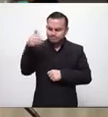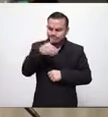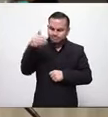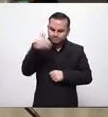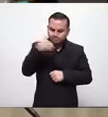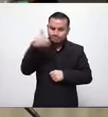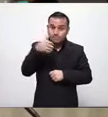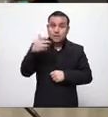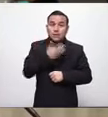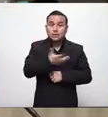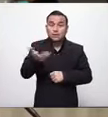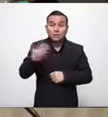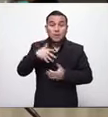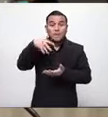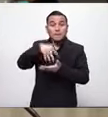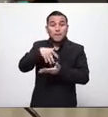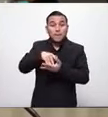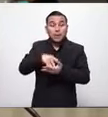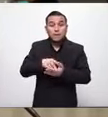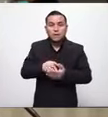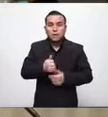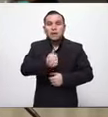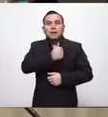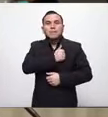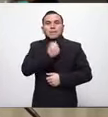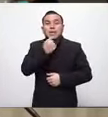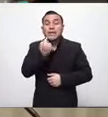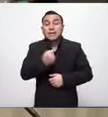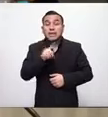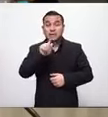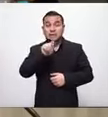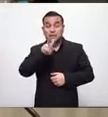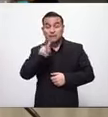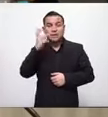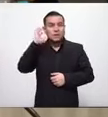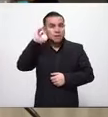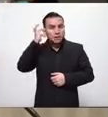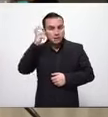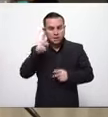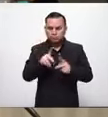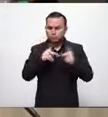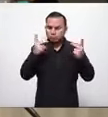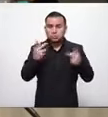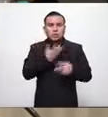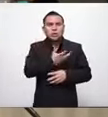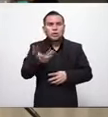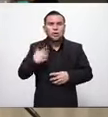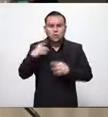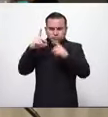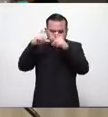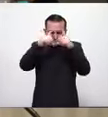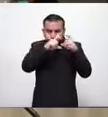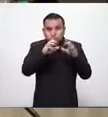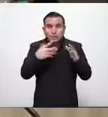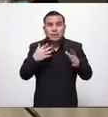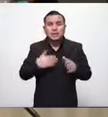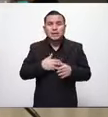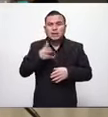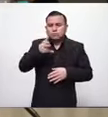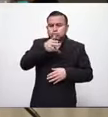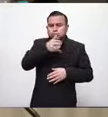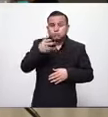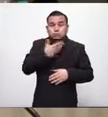de la responsabilidad y la obligación de los medios de comunicación. No solamente dar noticias